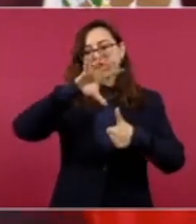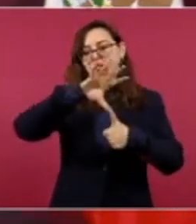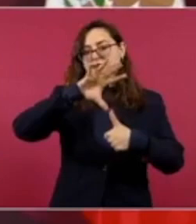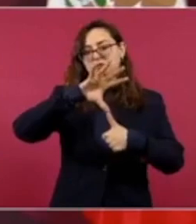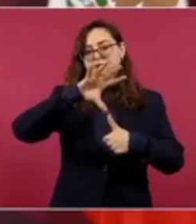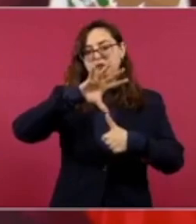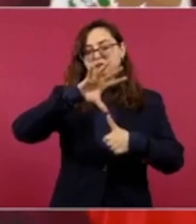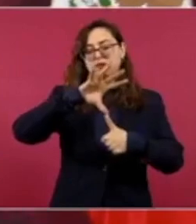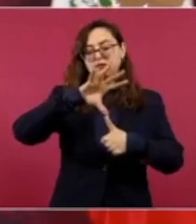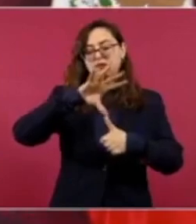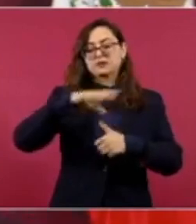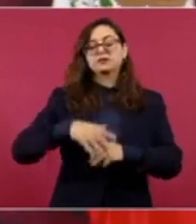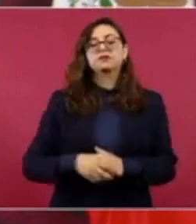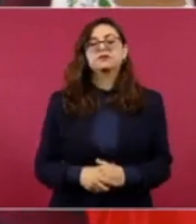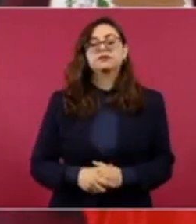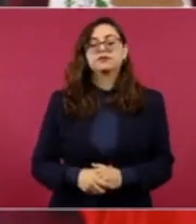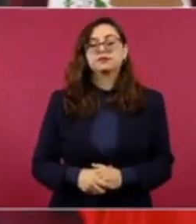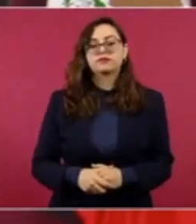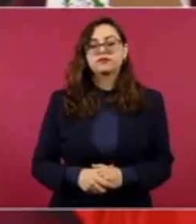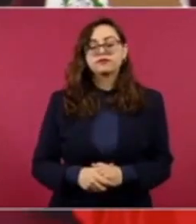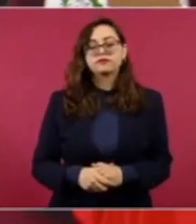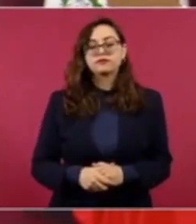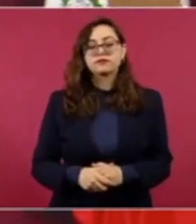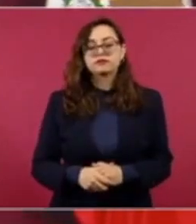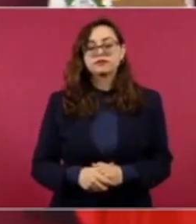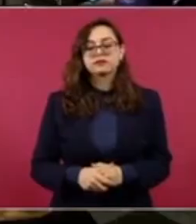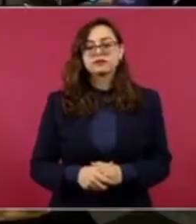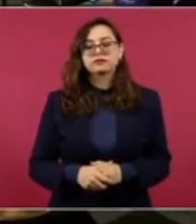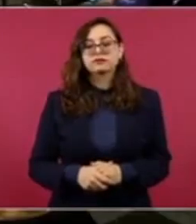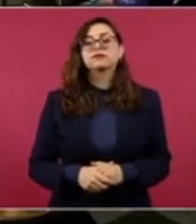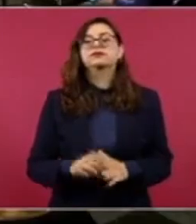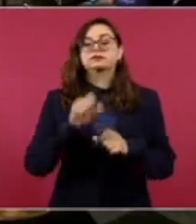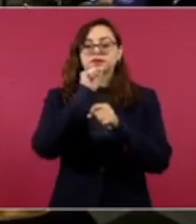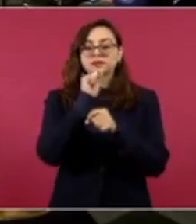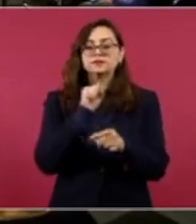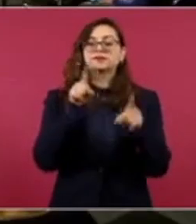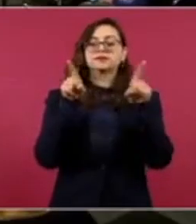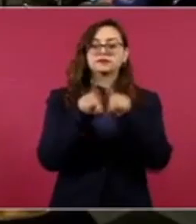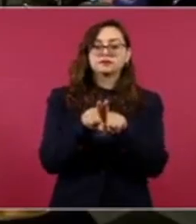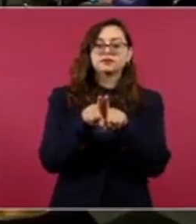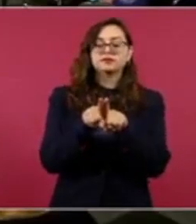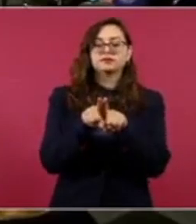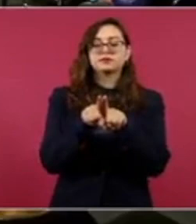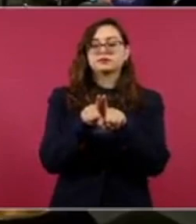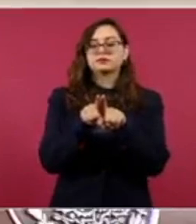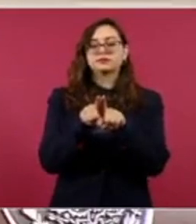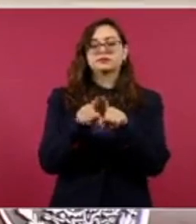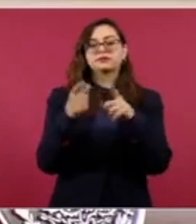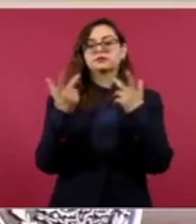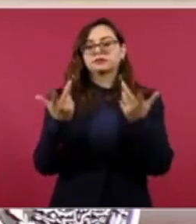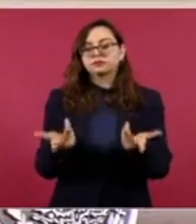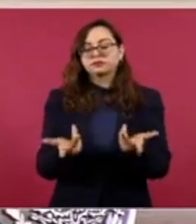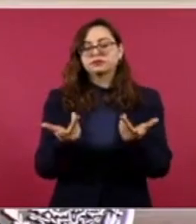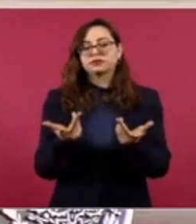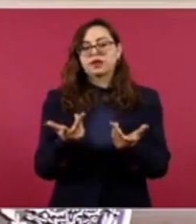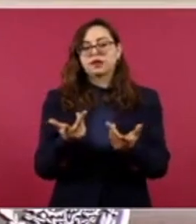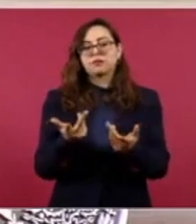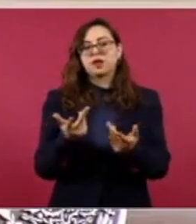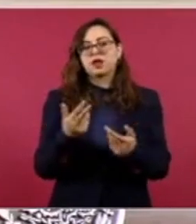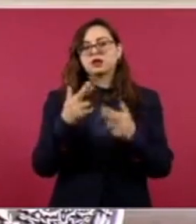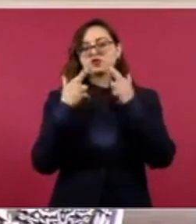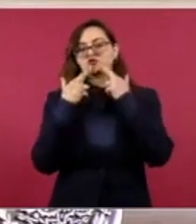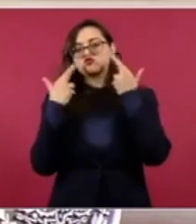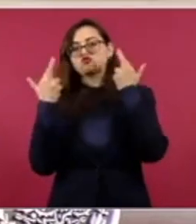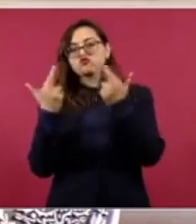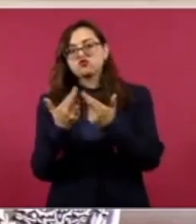reuniones, también se van a realizar reuniones bilaterales tanto